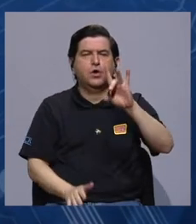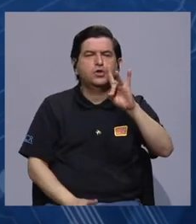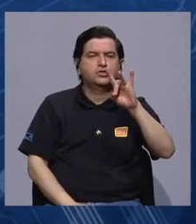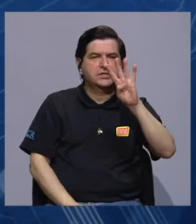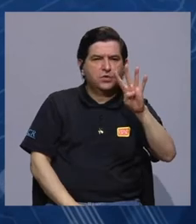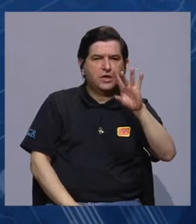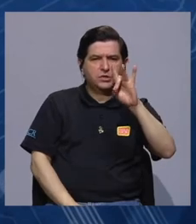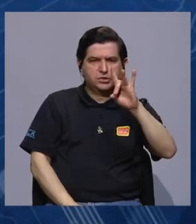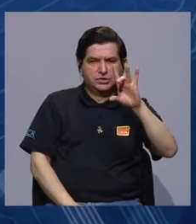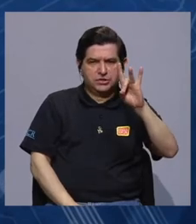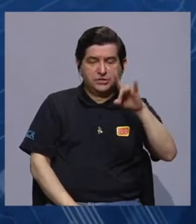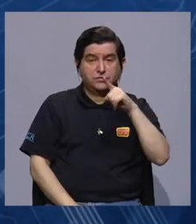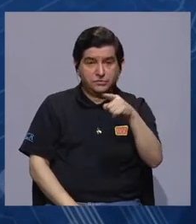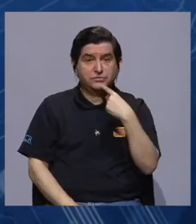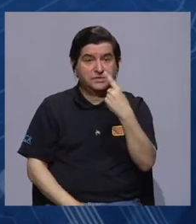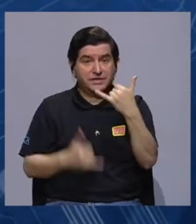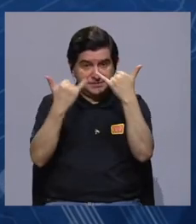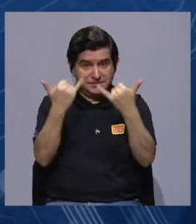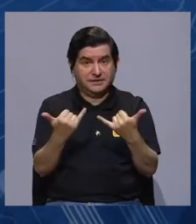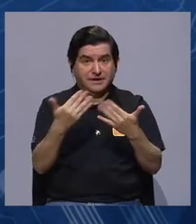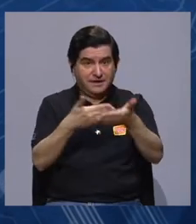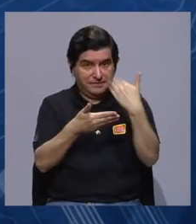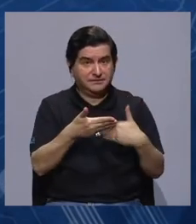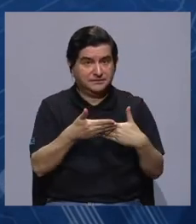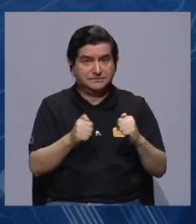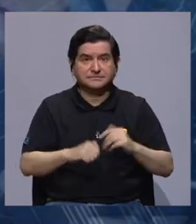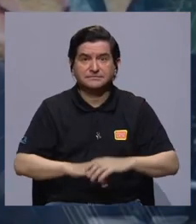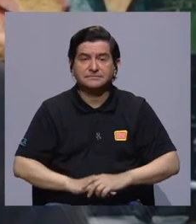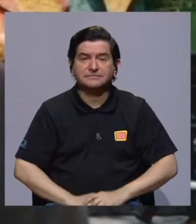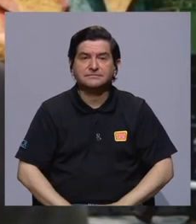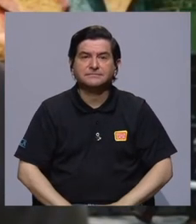84-88 que usted ha mencionado por acá.